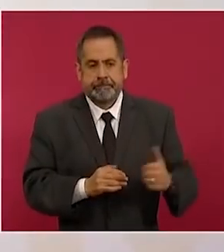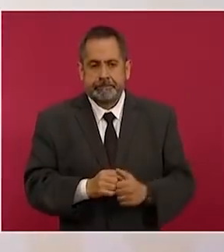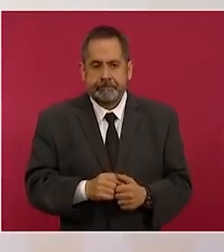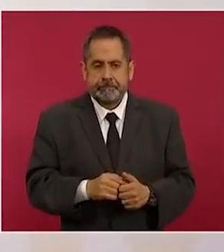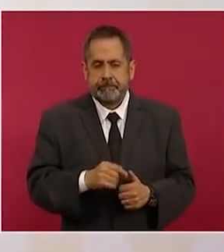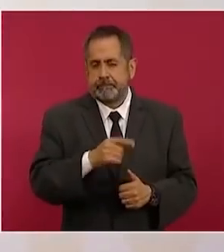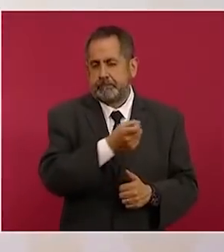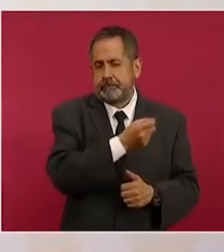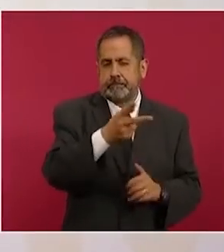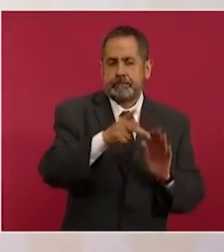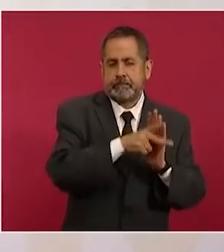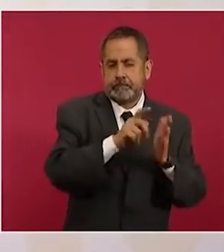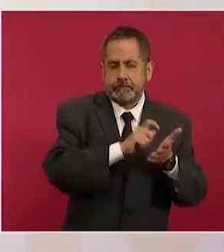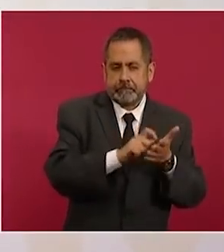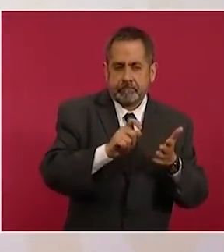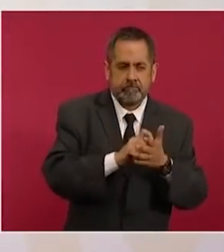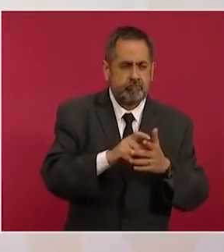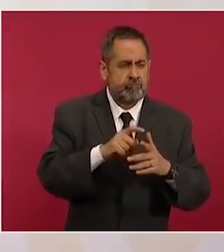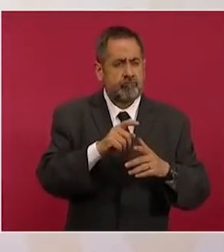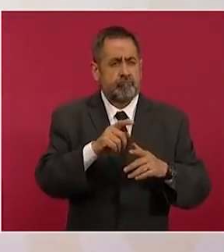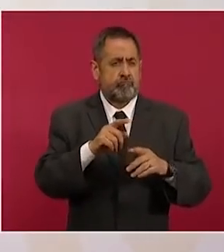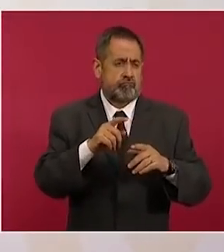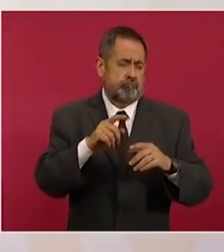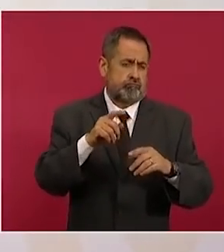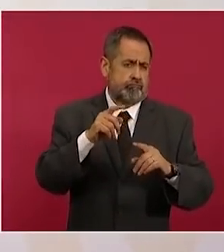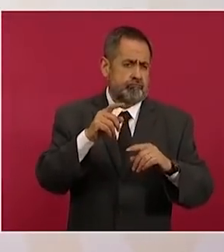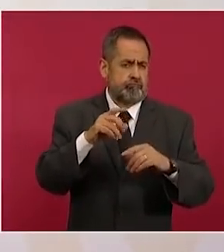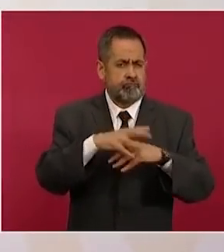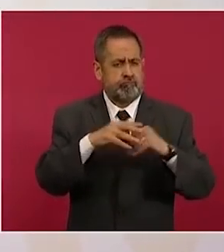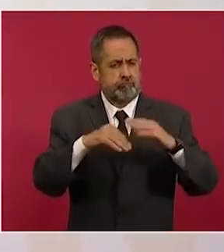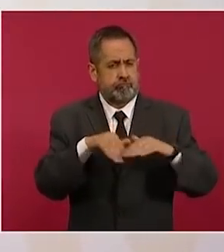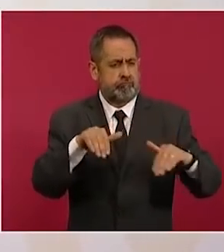periodistas, objetivos, profesionales,